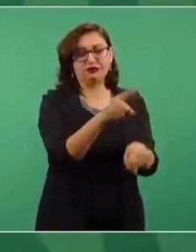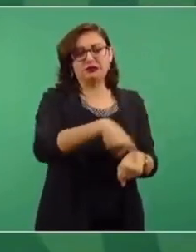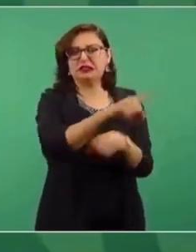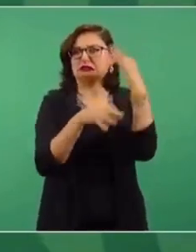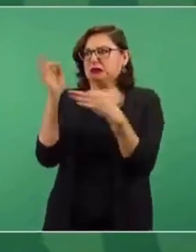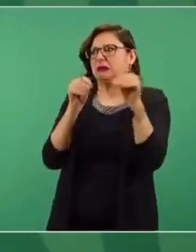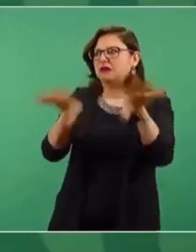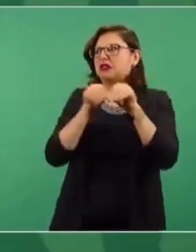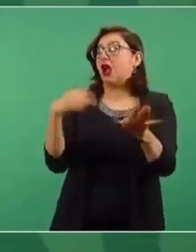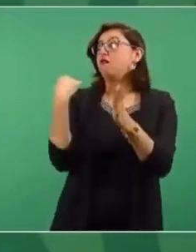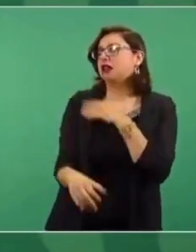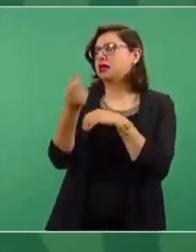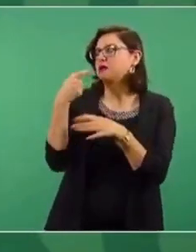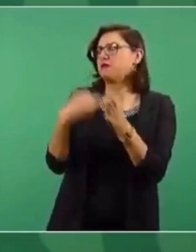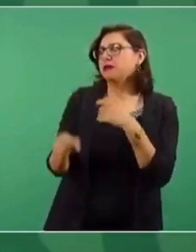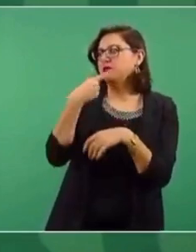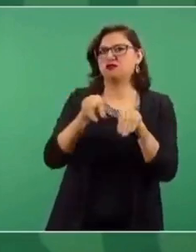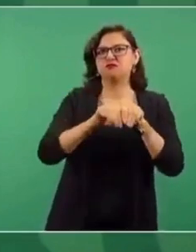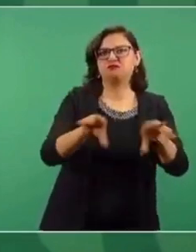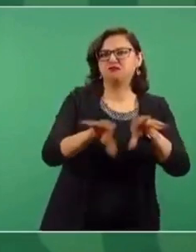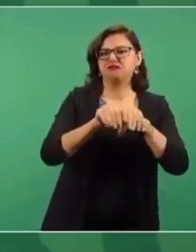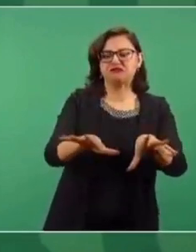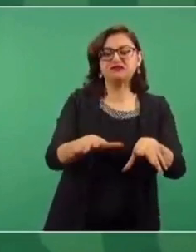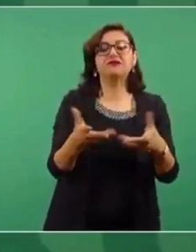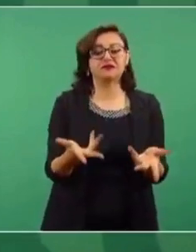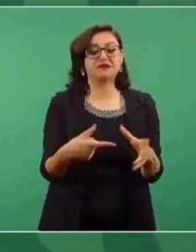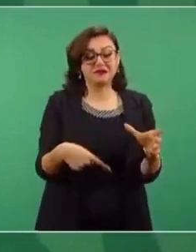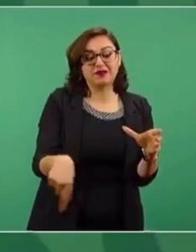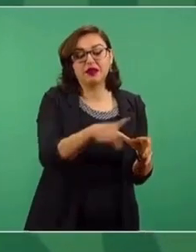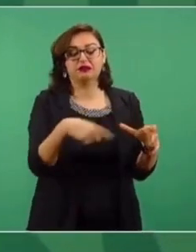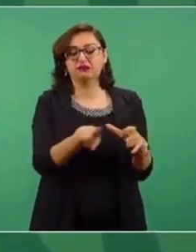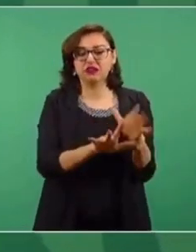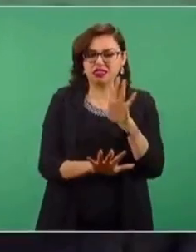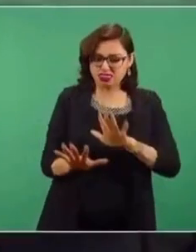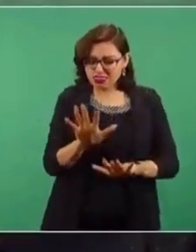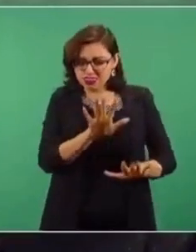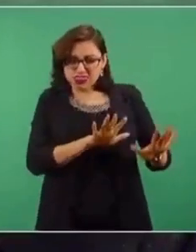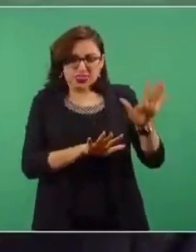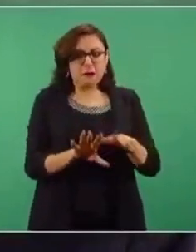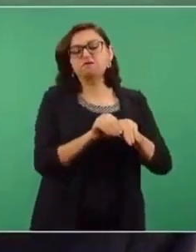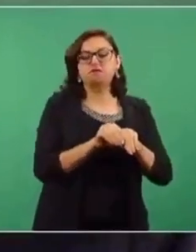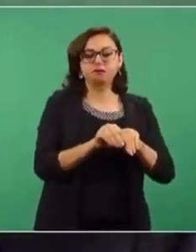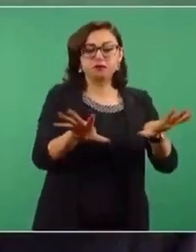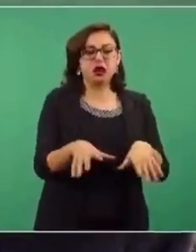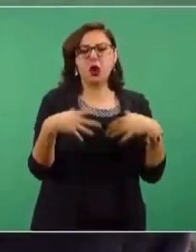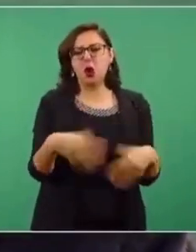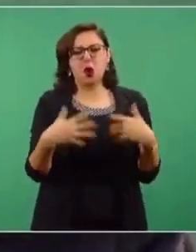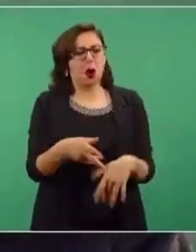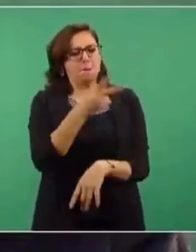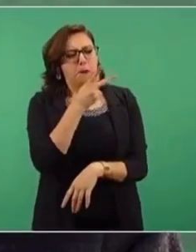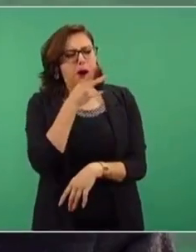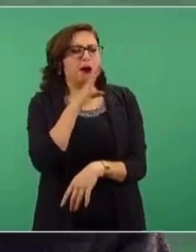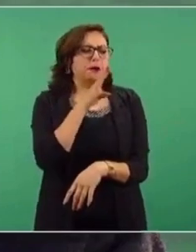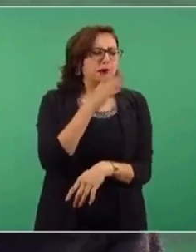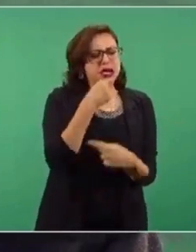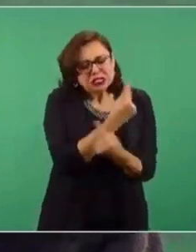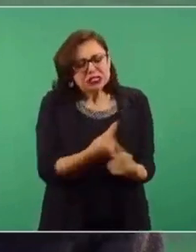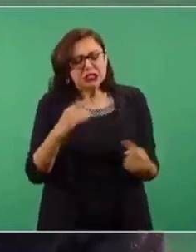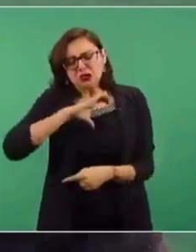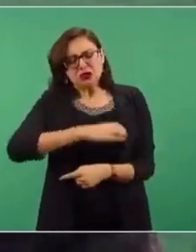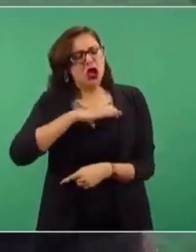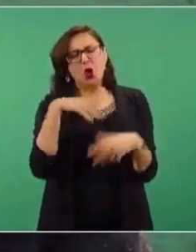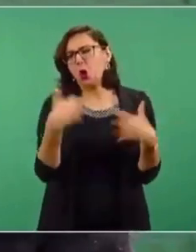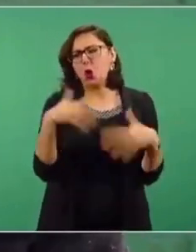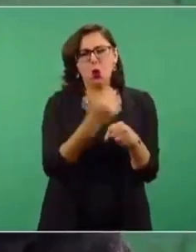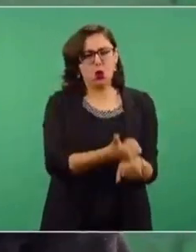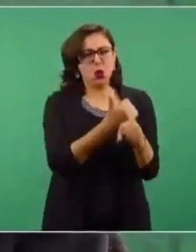medicamentos, sobre todo el uso, la manipulación de los padres de niños con cáncer, que